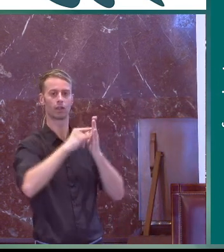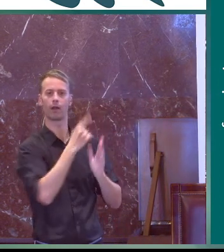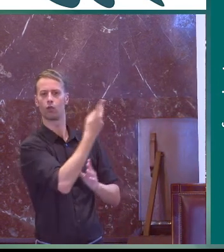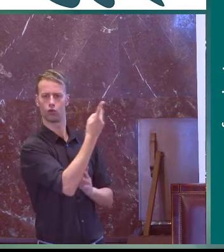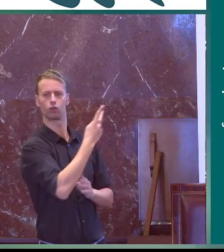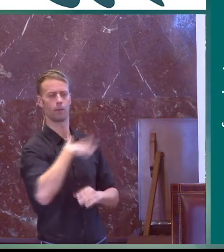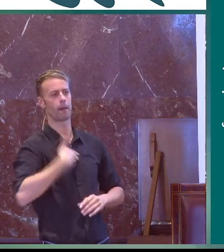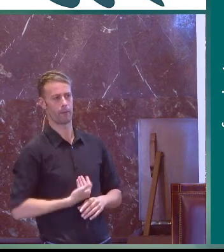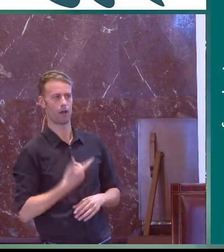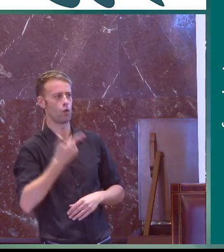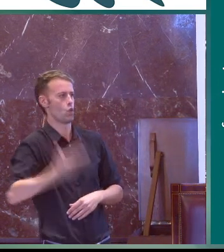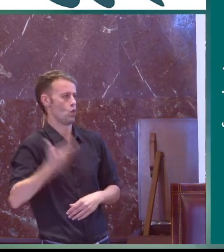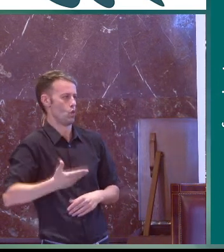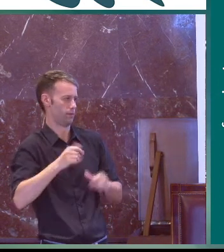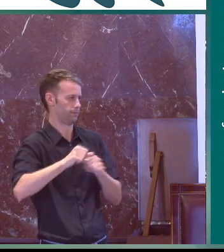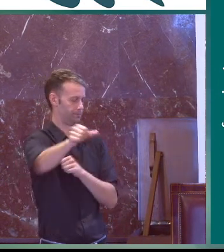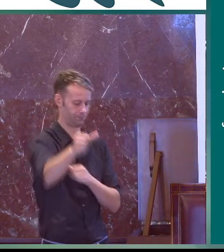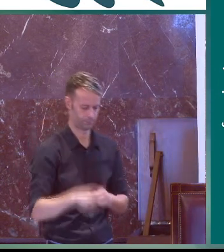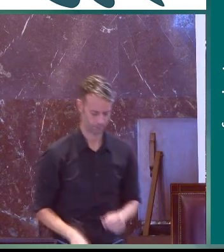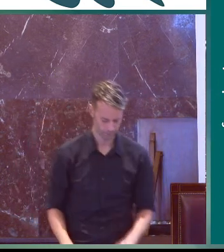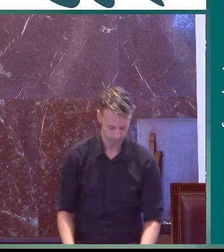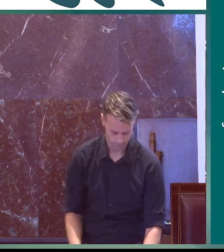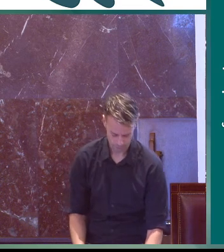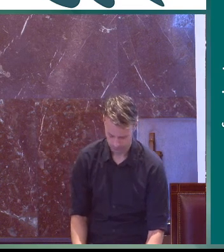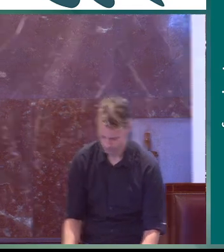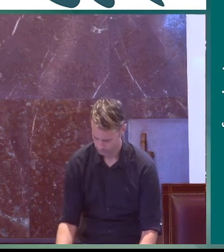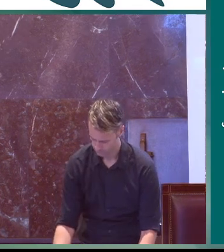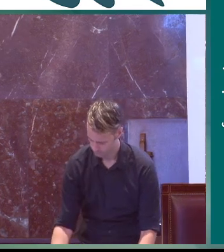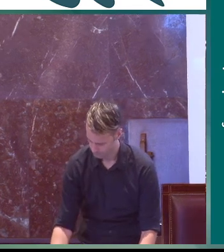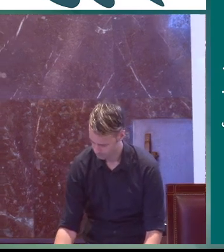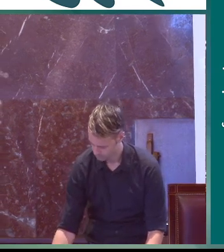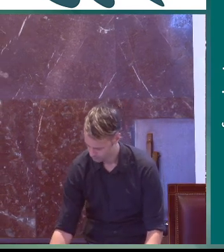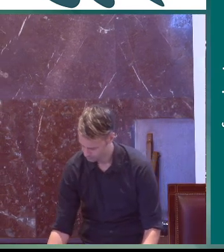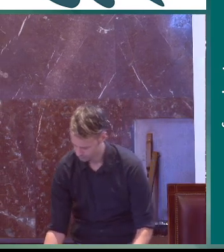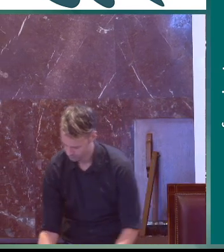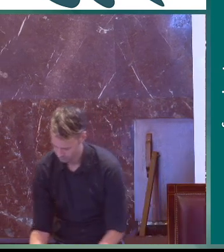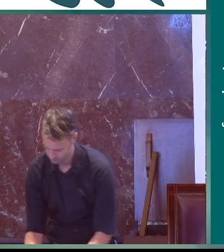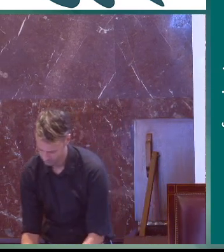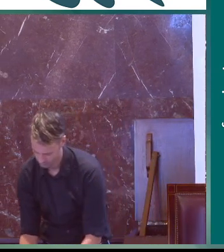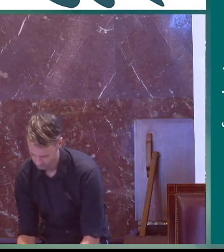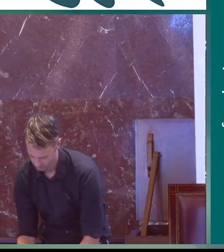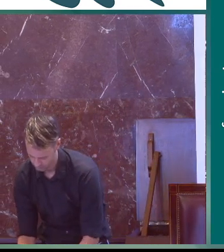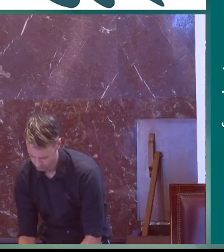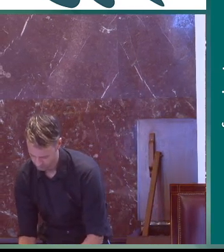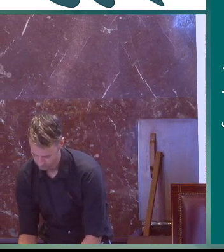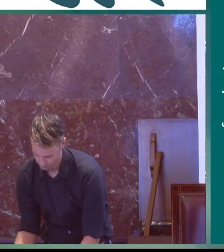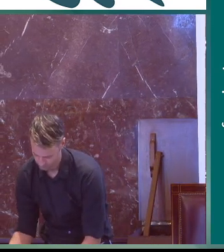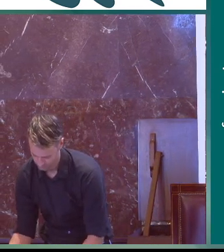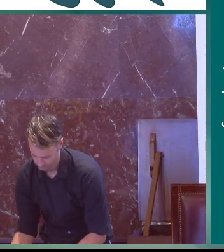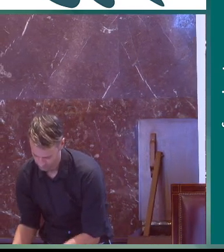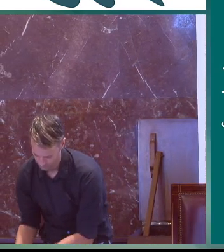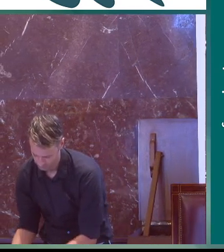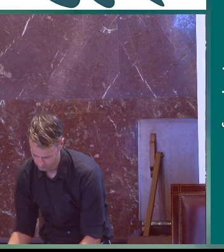pero creo que son las dos entidades que están dentro de ese macrosistema y pueden influir positivamente en todo lo demás